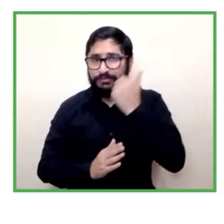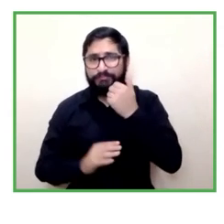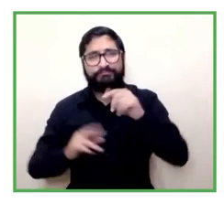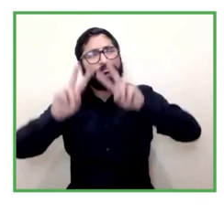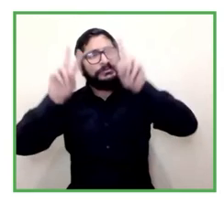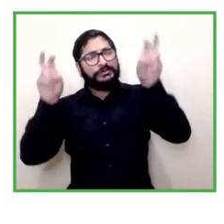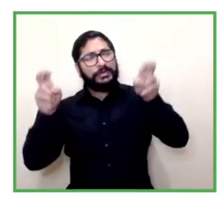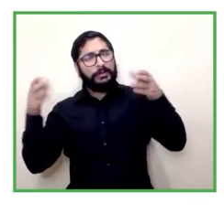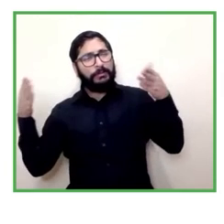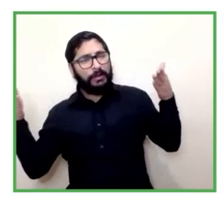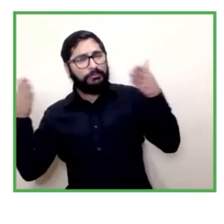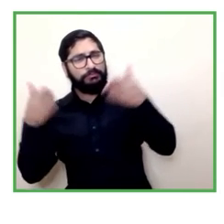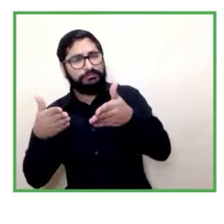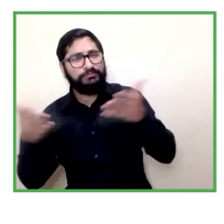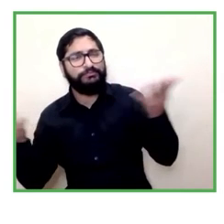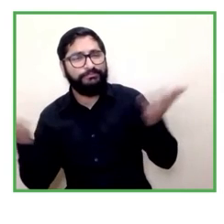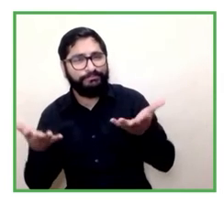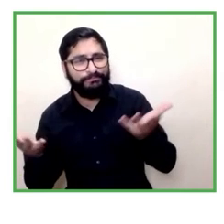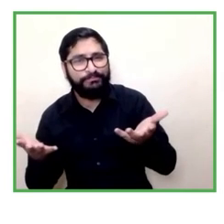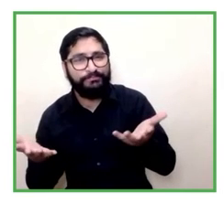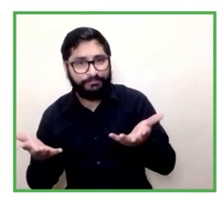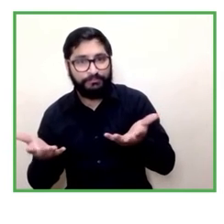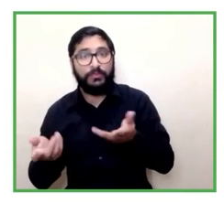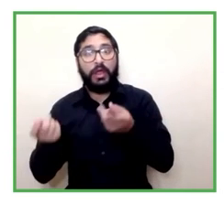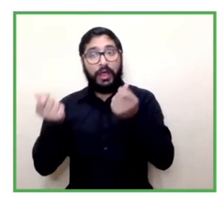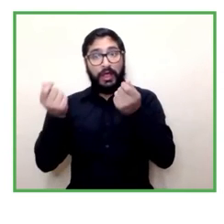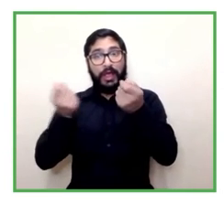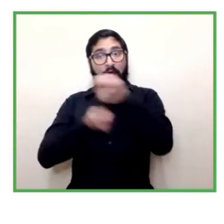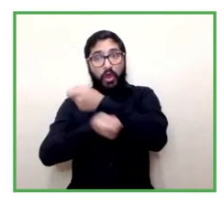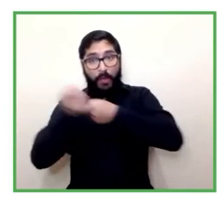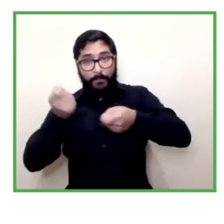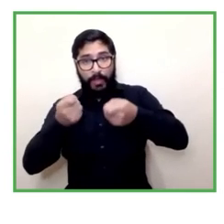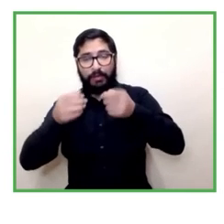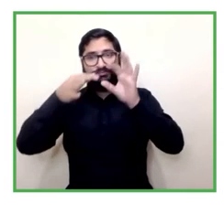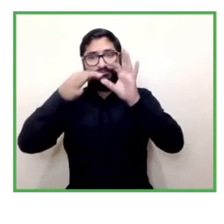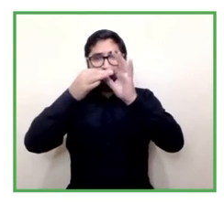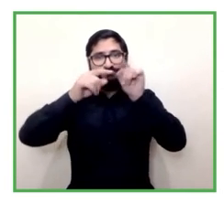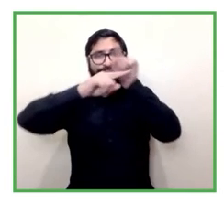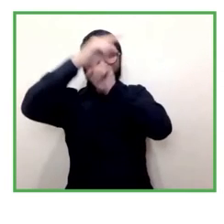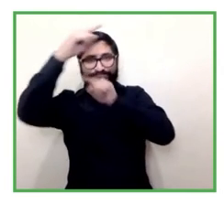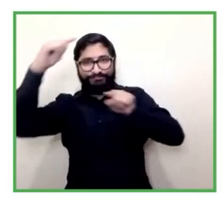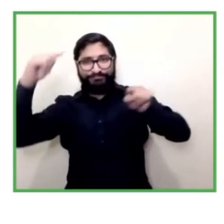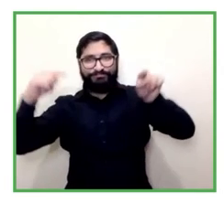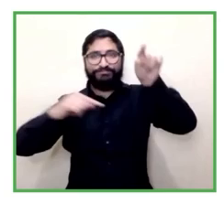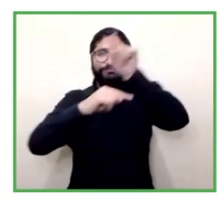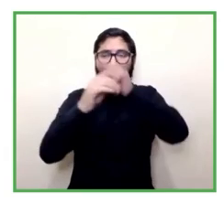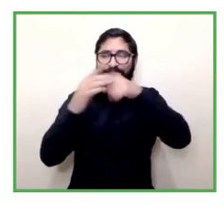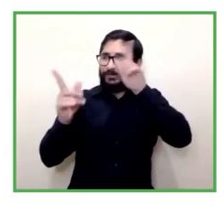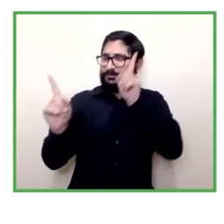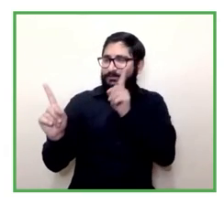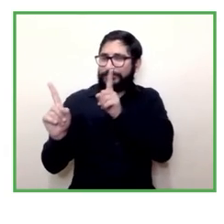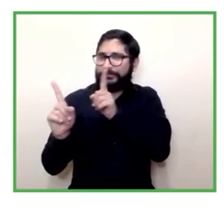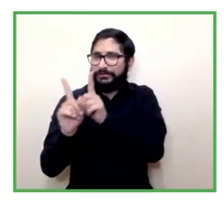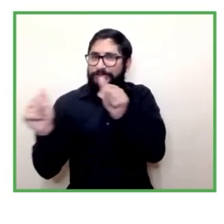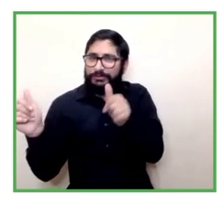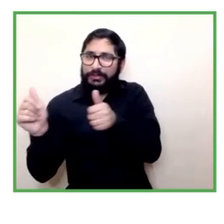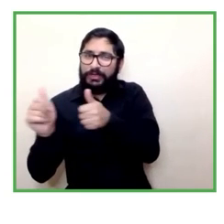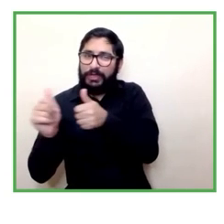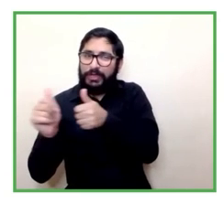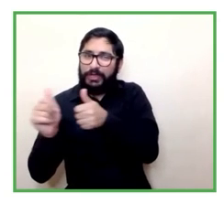la economía circular la economía más cercana con este componente de acompañamiento te dejo tus palabras